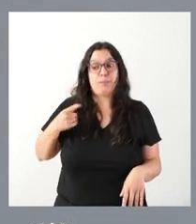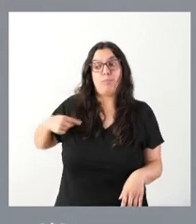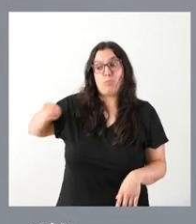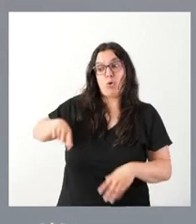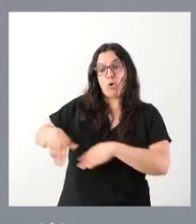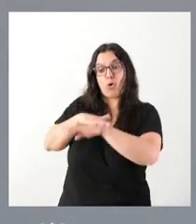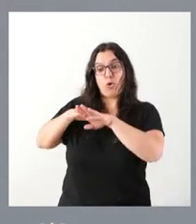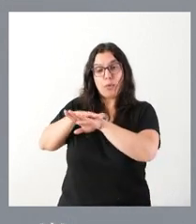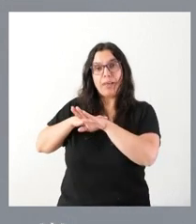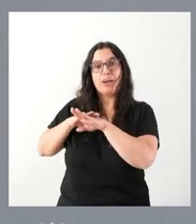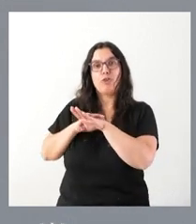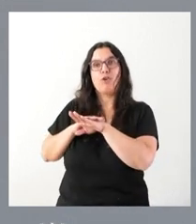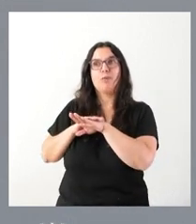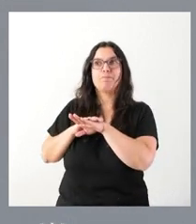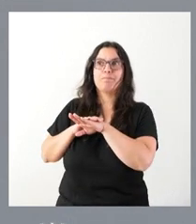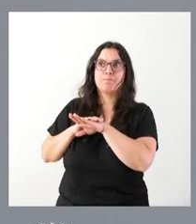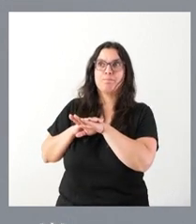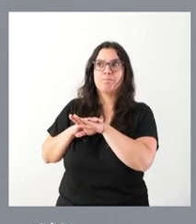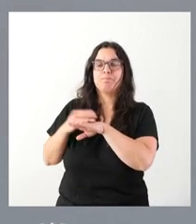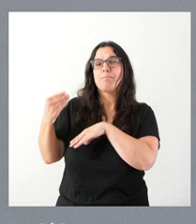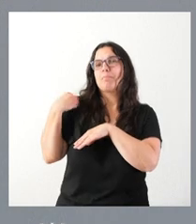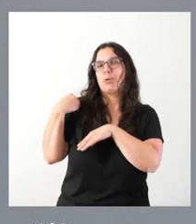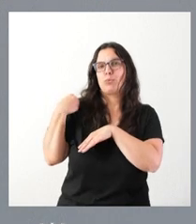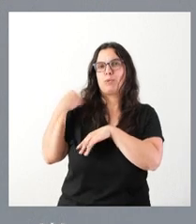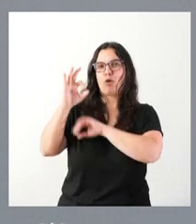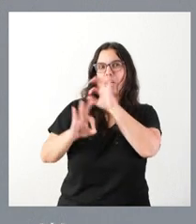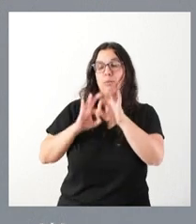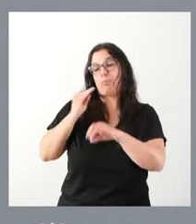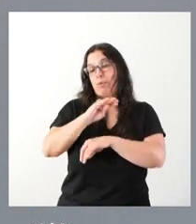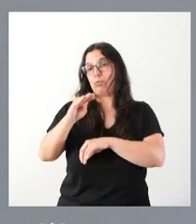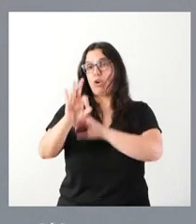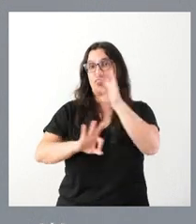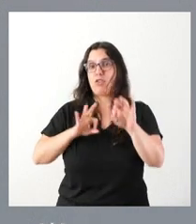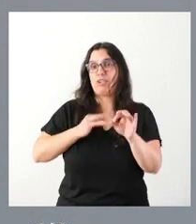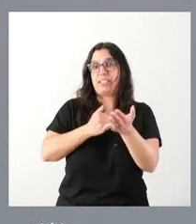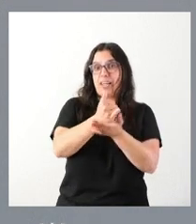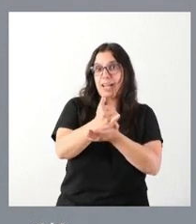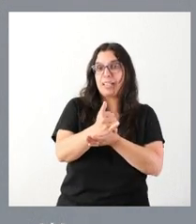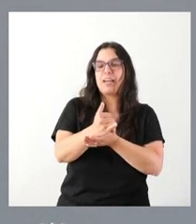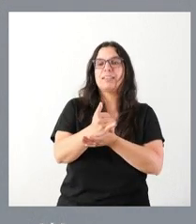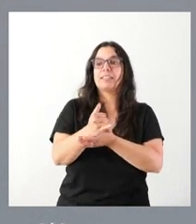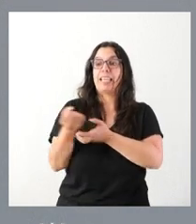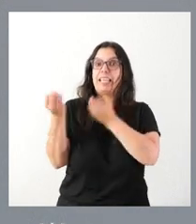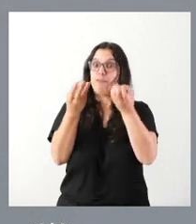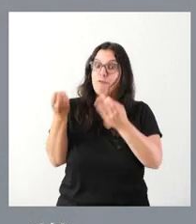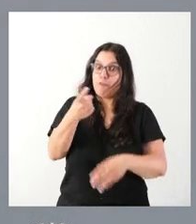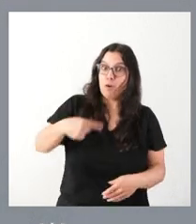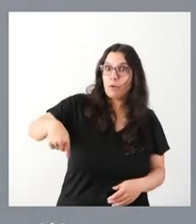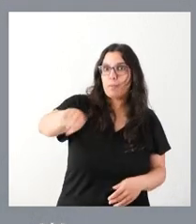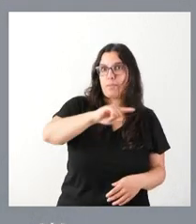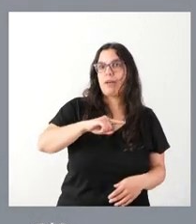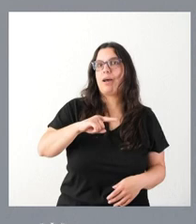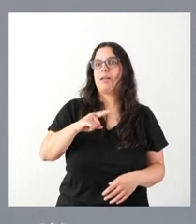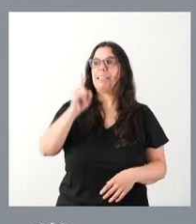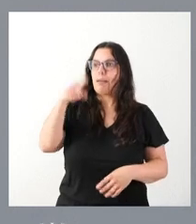se hubiera consultado a las organizaciones agrarias, se hubiera informado a las organizaciones agrarias, se hubiera informado a